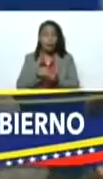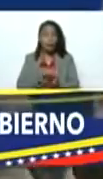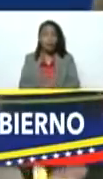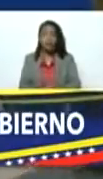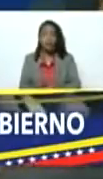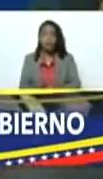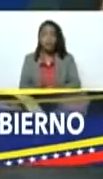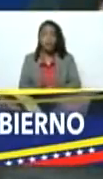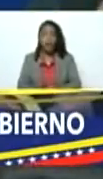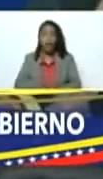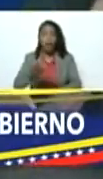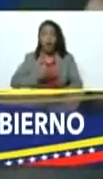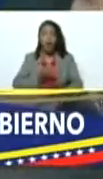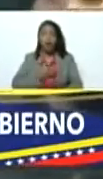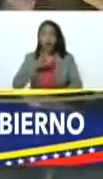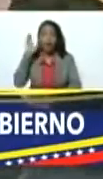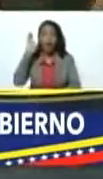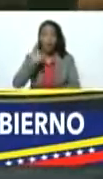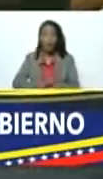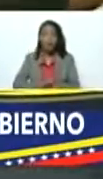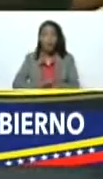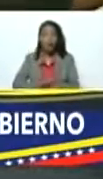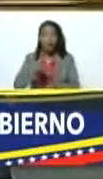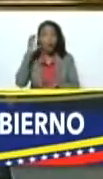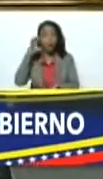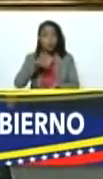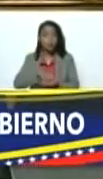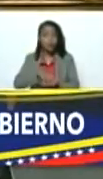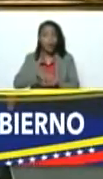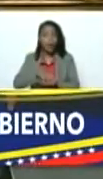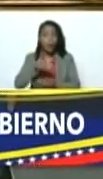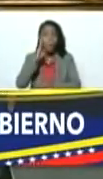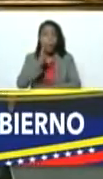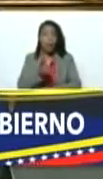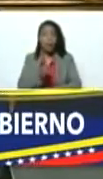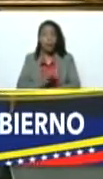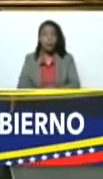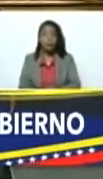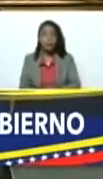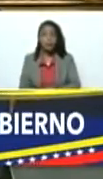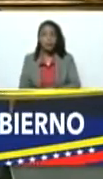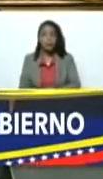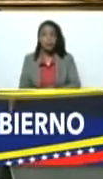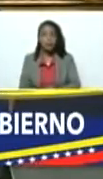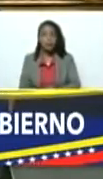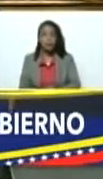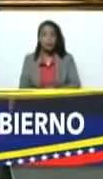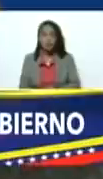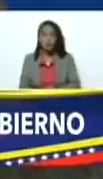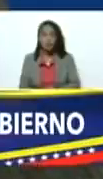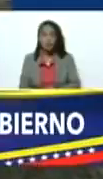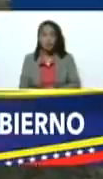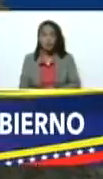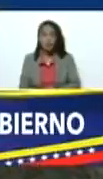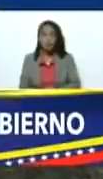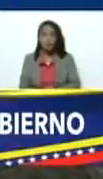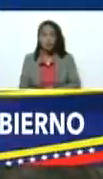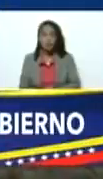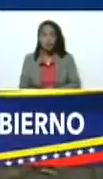el alcalde de la capital del estado Varinas, de la ciudad de Varinas, Rafael Paredes,